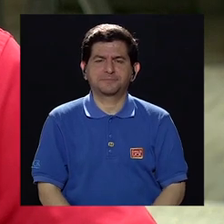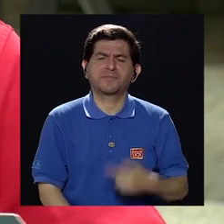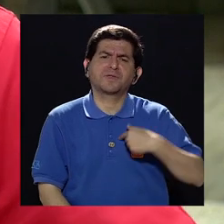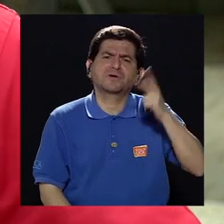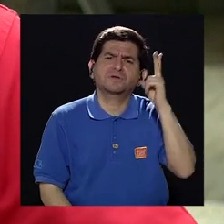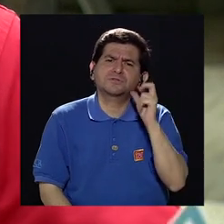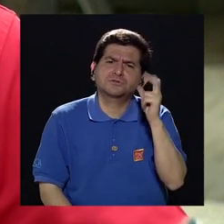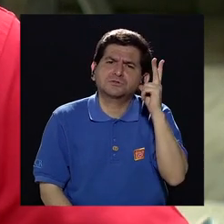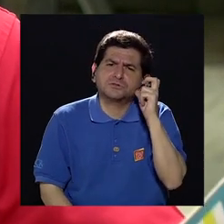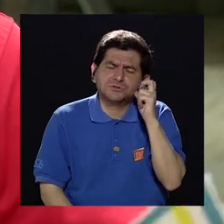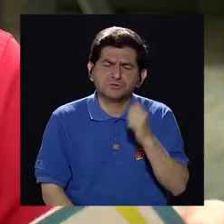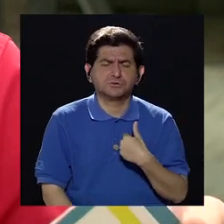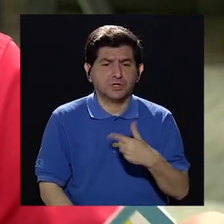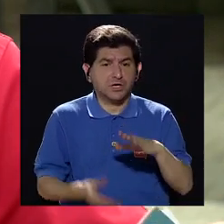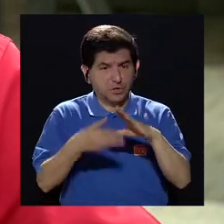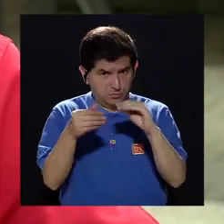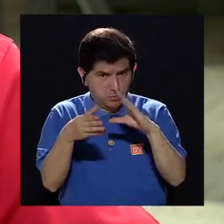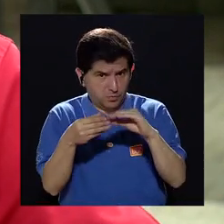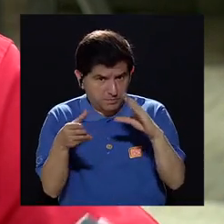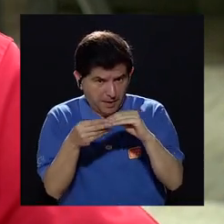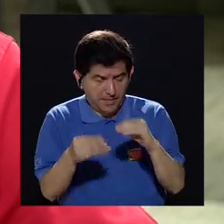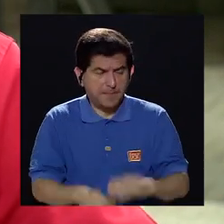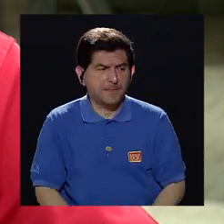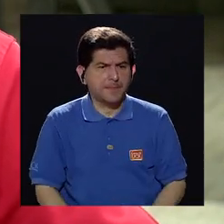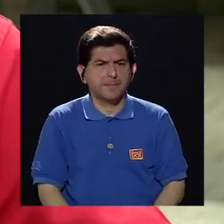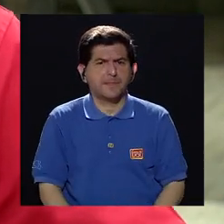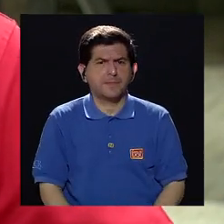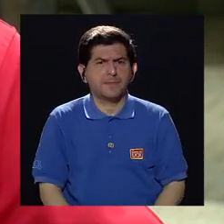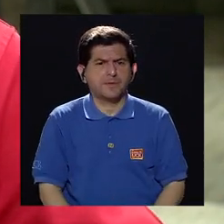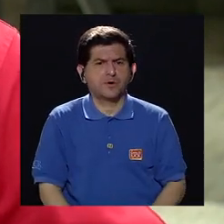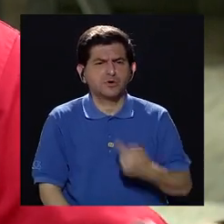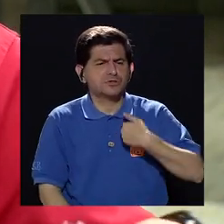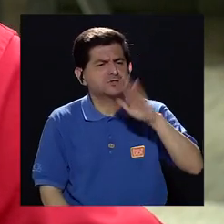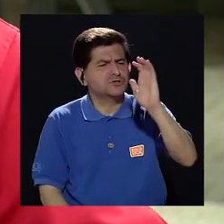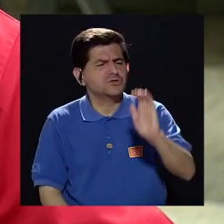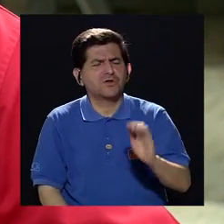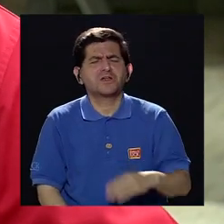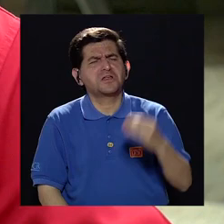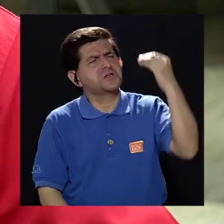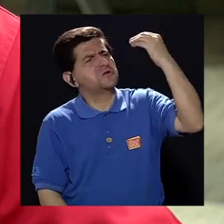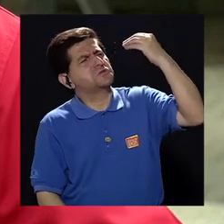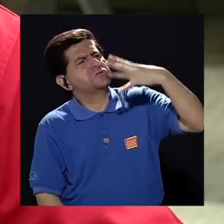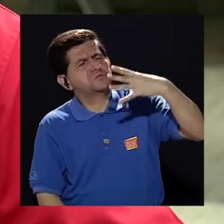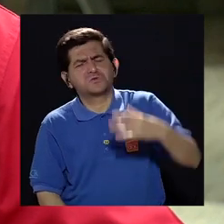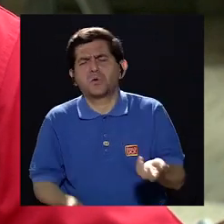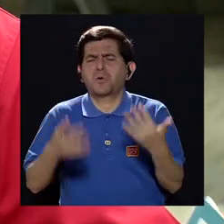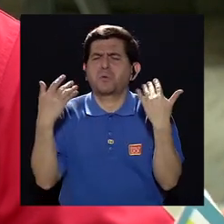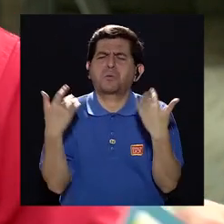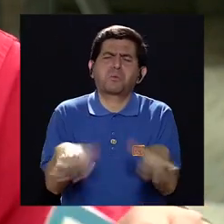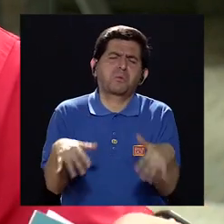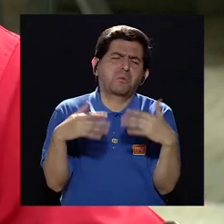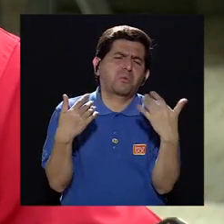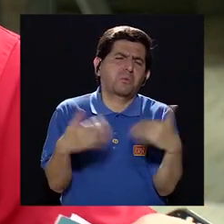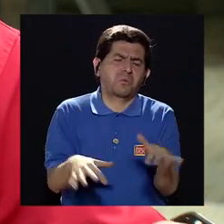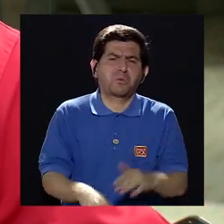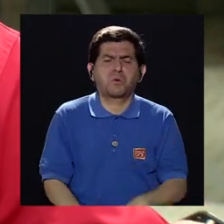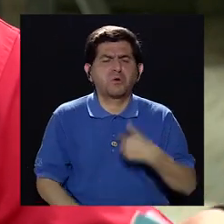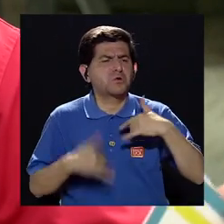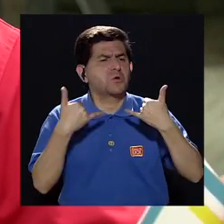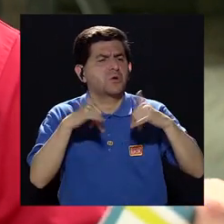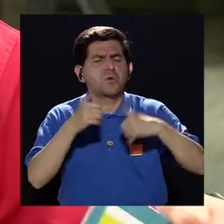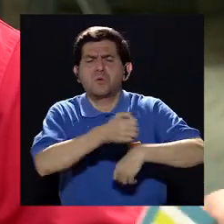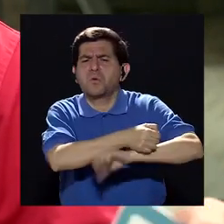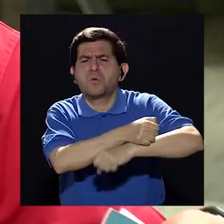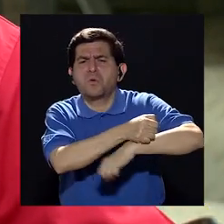yo he escuchado, por eso hago el comentario, de que uno dice, pero yo carajillo recibí sol, arte y parte, ¿verdad? Porque